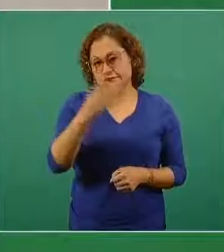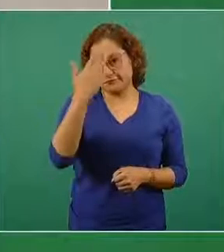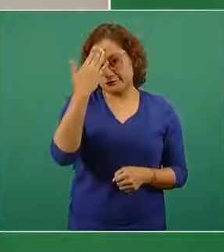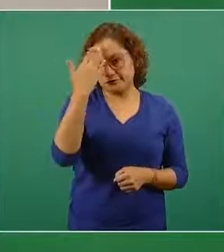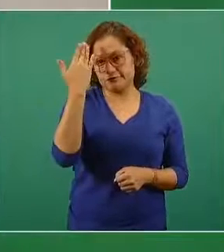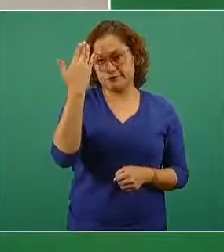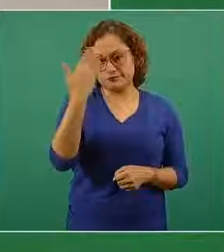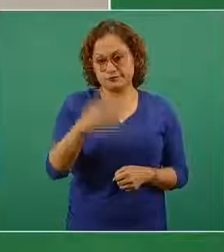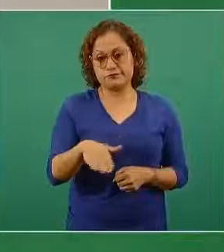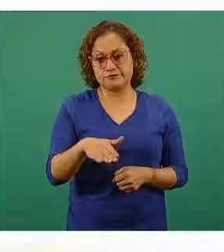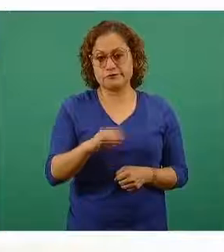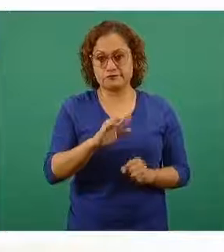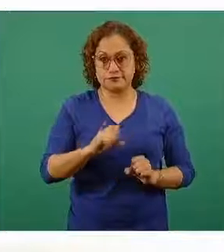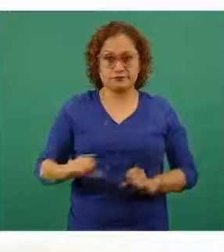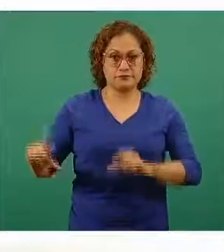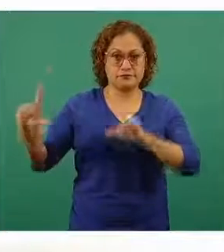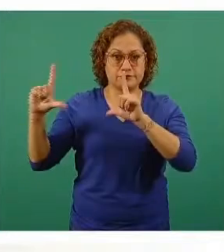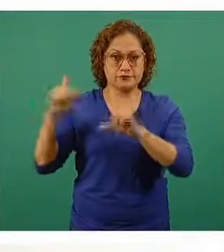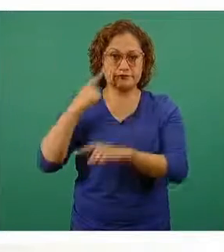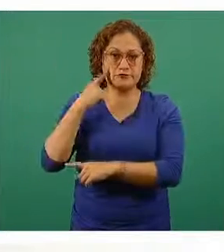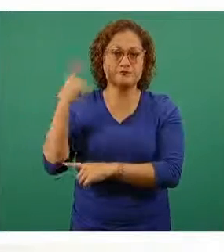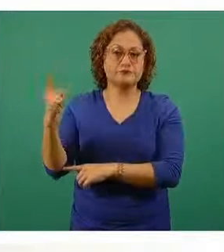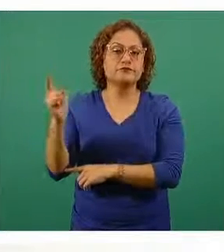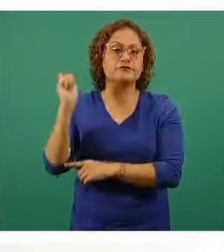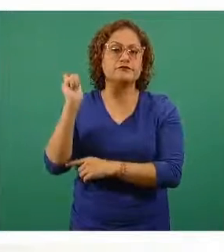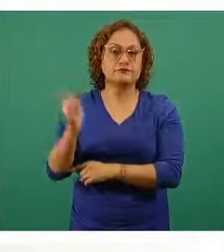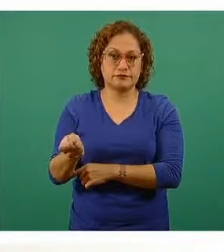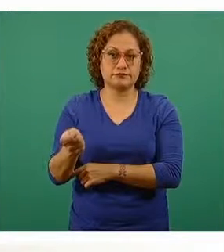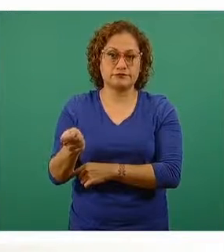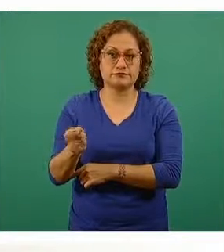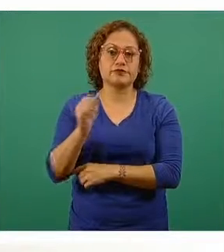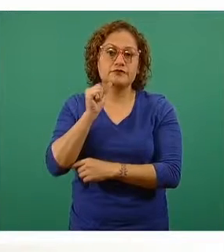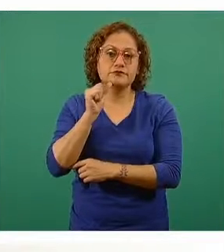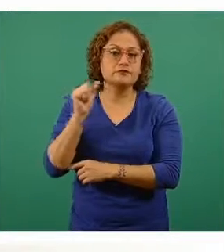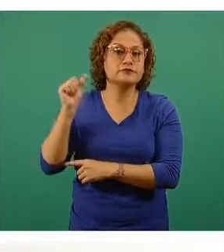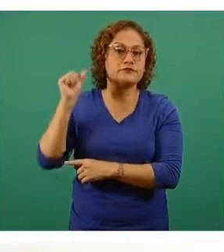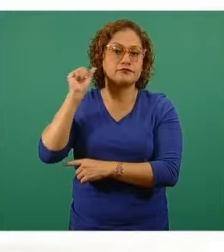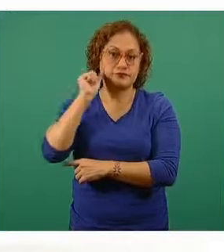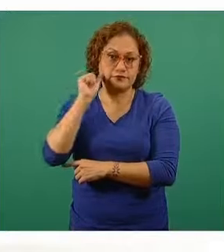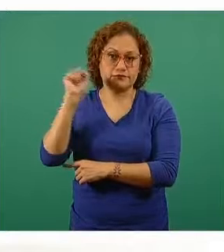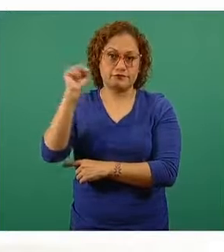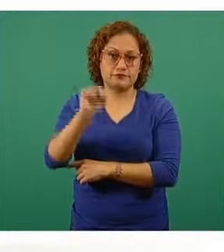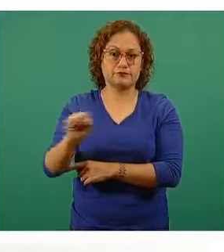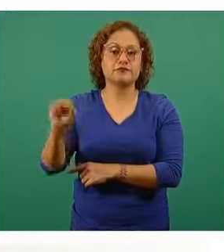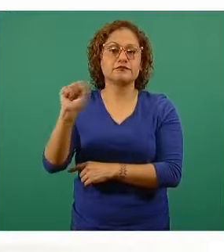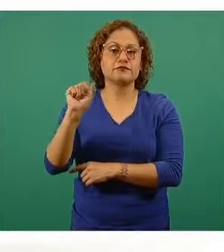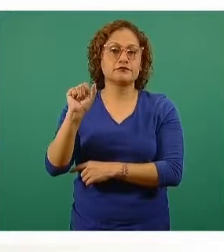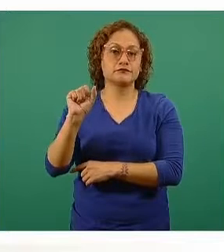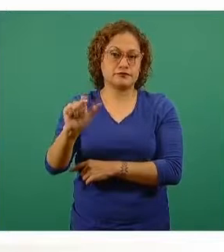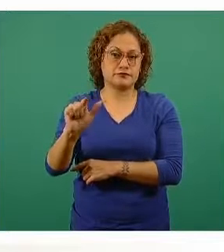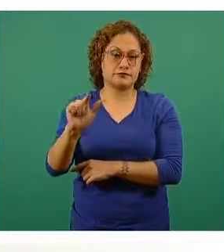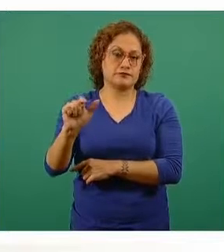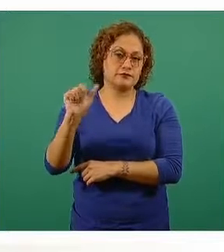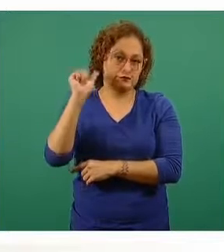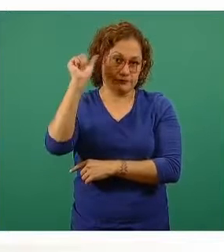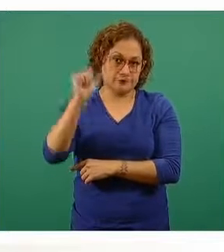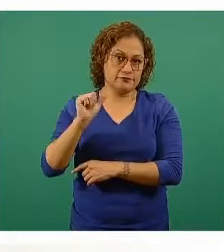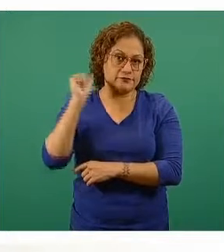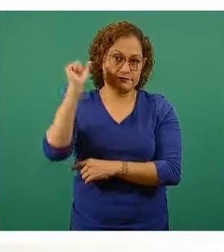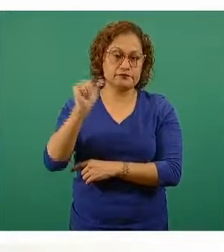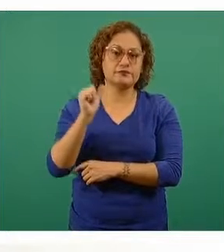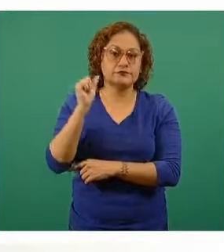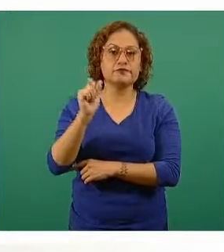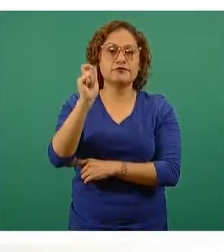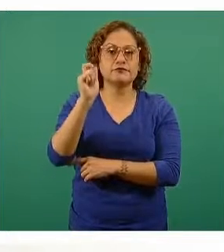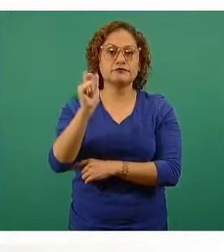Ver ustedes ya en pantalla, tenemos el corte del día de ayer, sábado 16 de abril, en